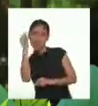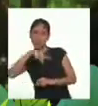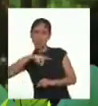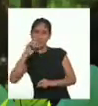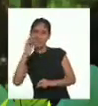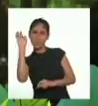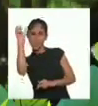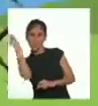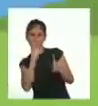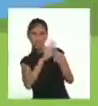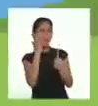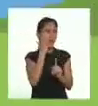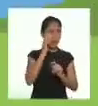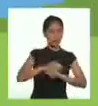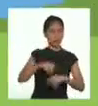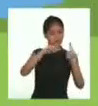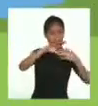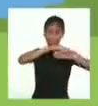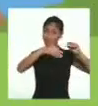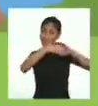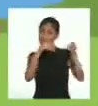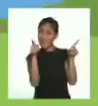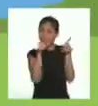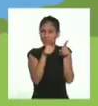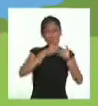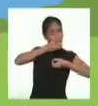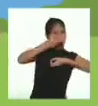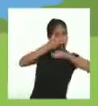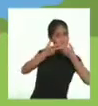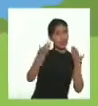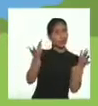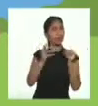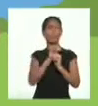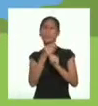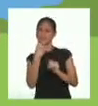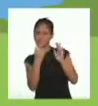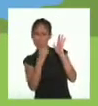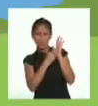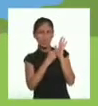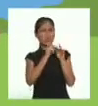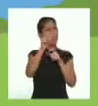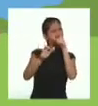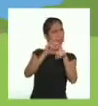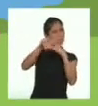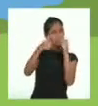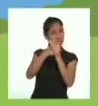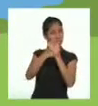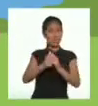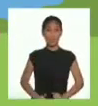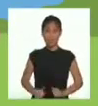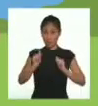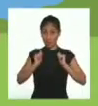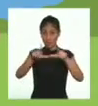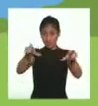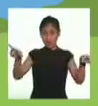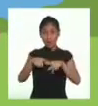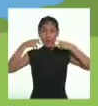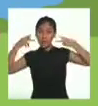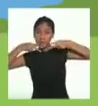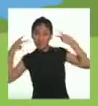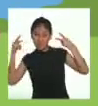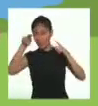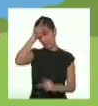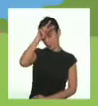hilanderas. Esta leyenda la cuentan los niños, que son un pueblo de la Amazonía